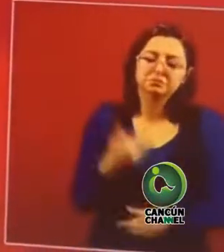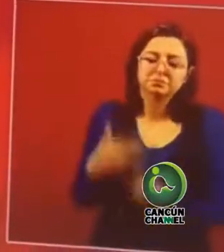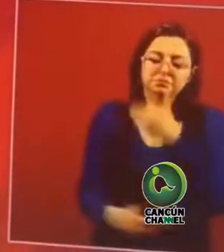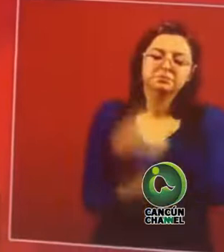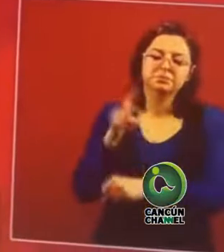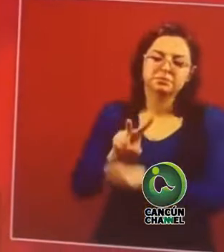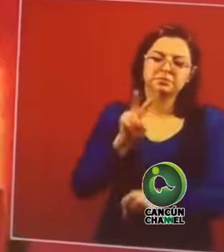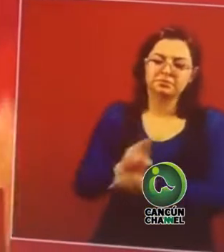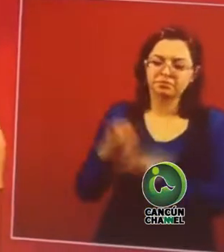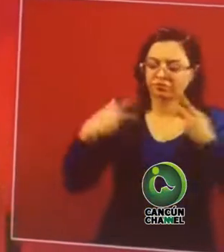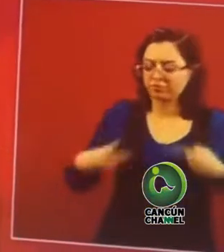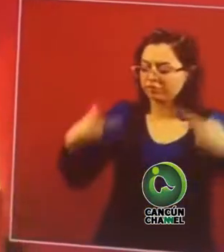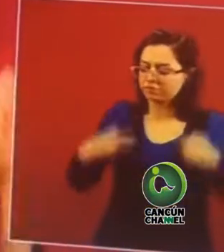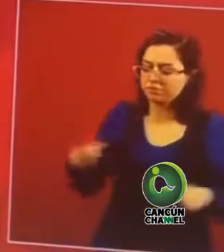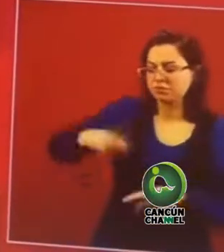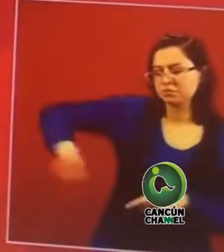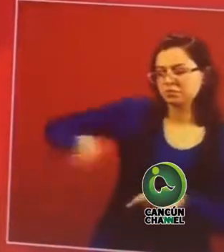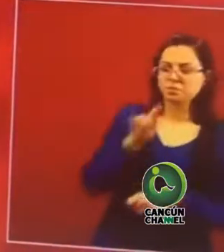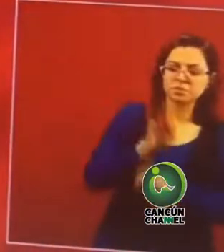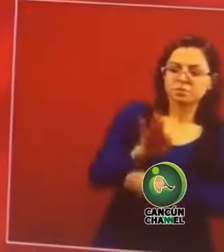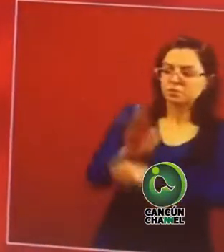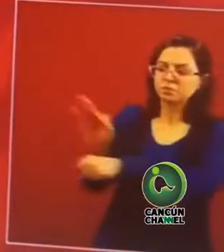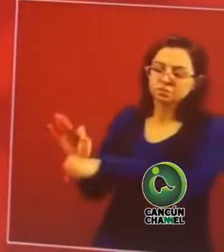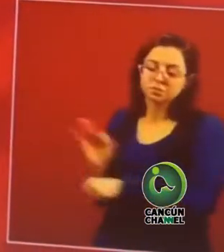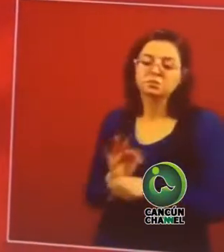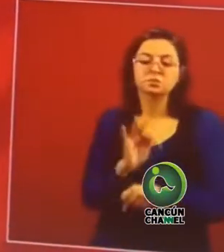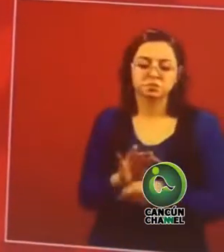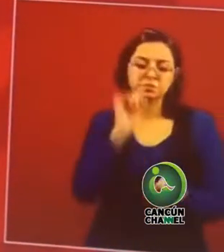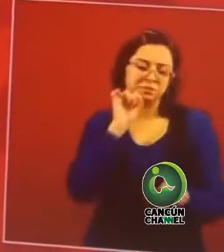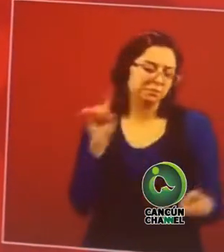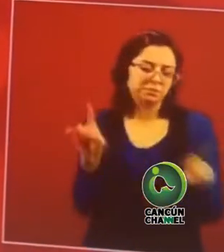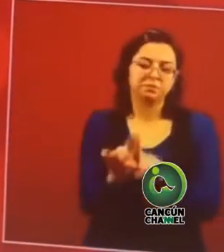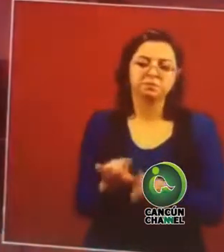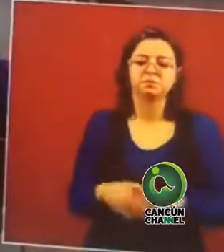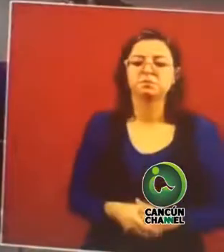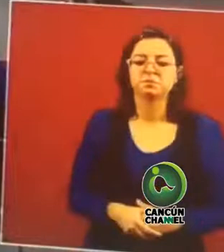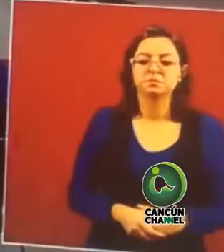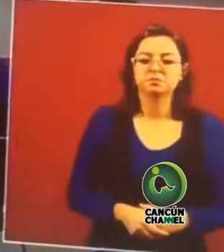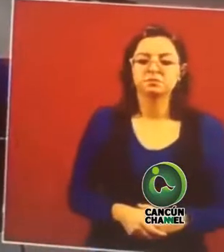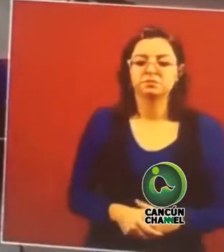porque la gente se protege y los trabajadores se protegen también, se protegen entre ellos.